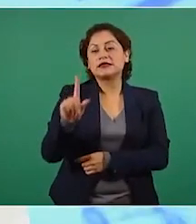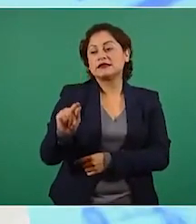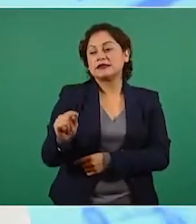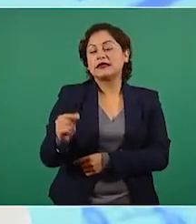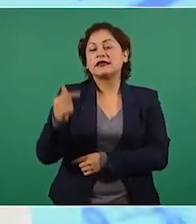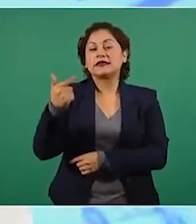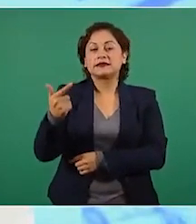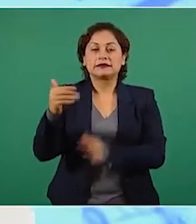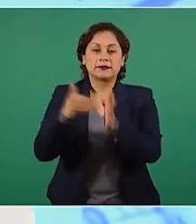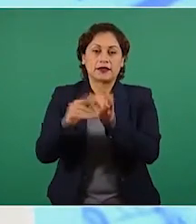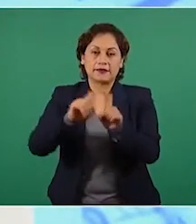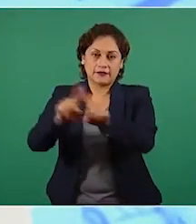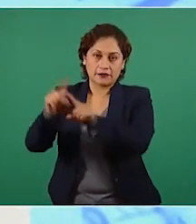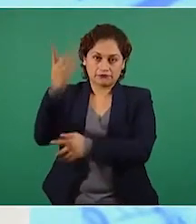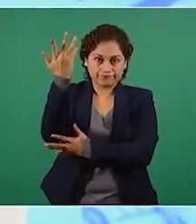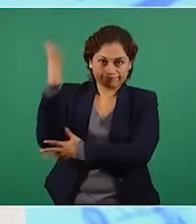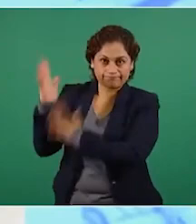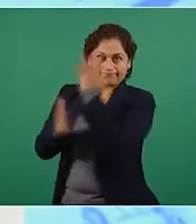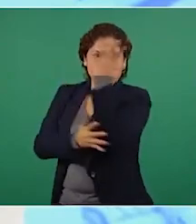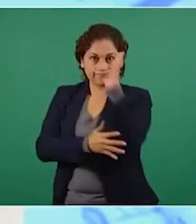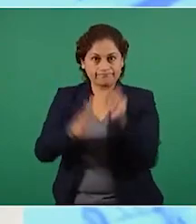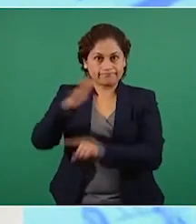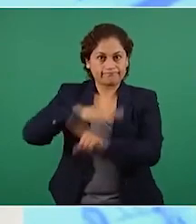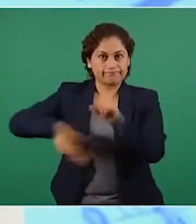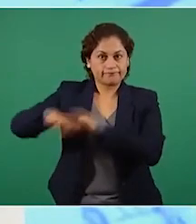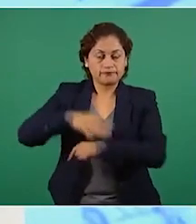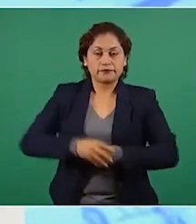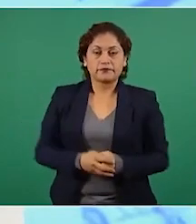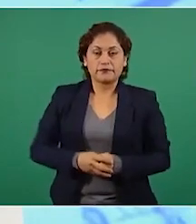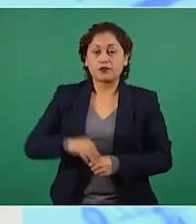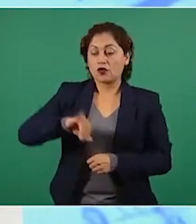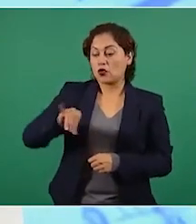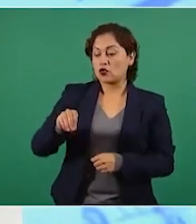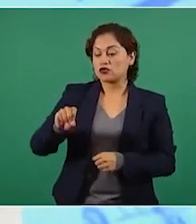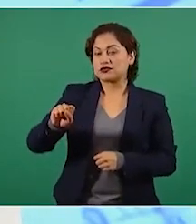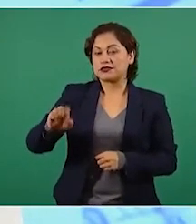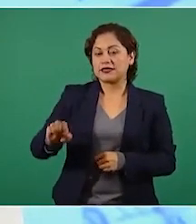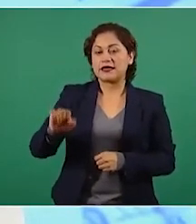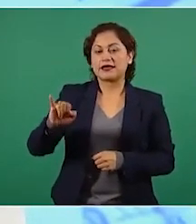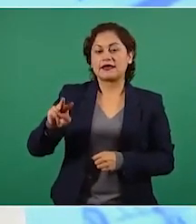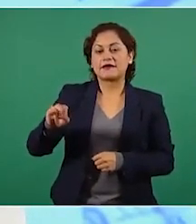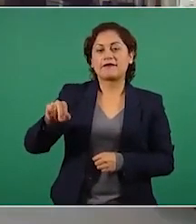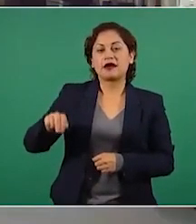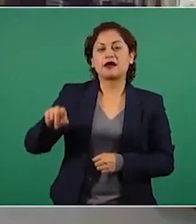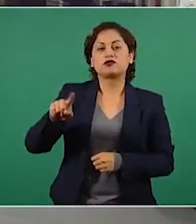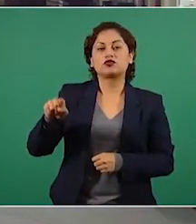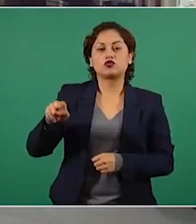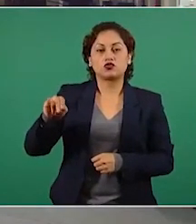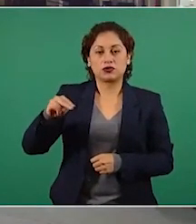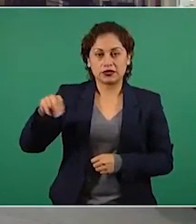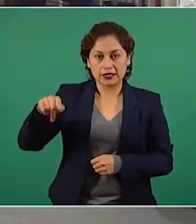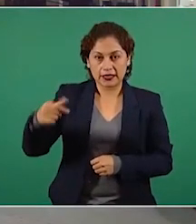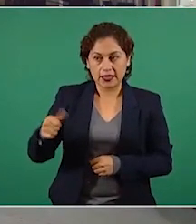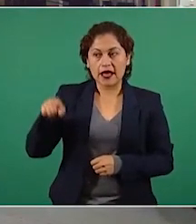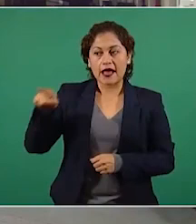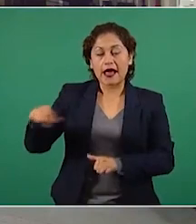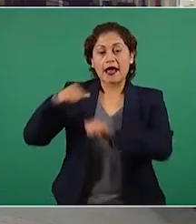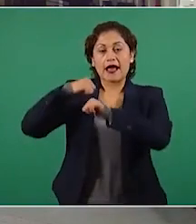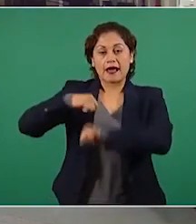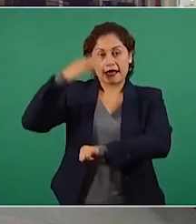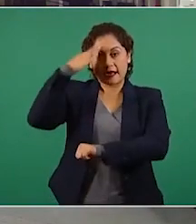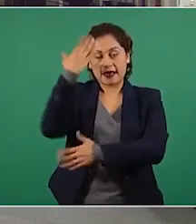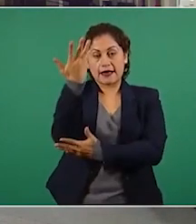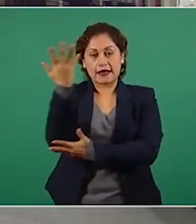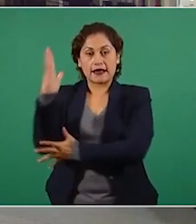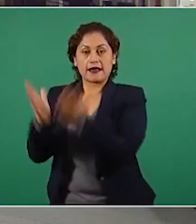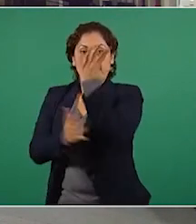2019. José Iván Zúñiga, gerente de Bosques y el Instituto de Recursos